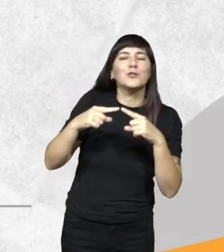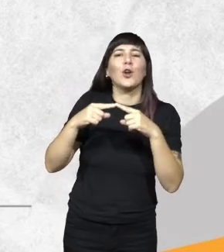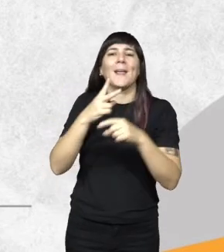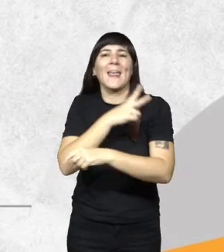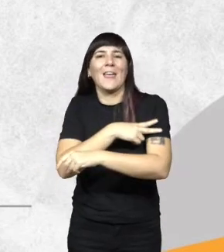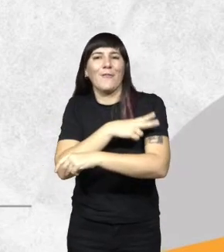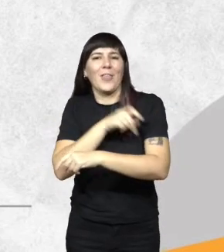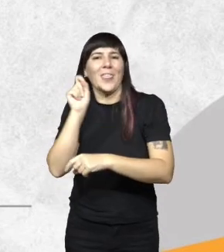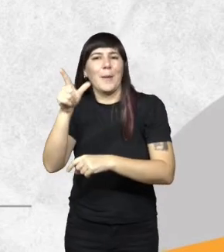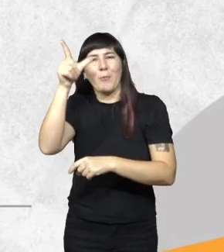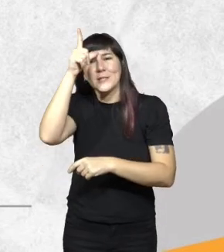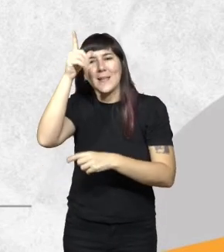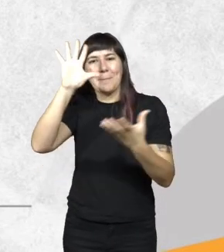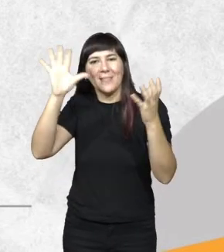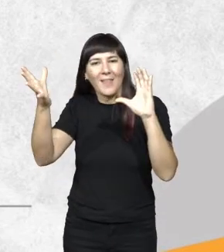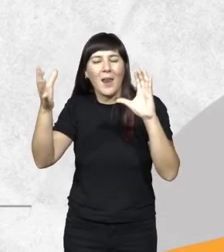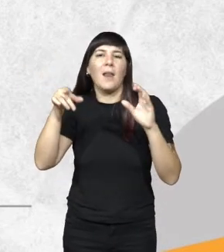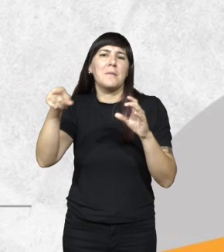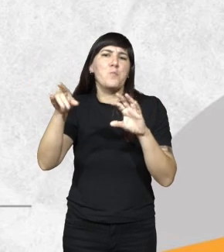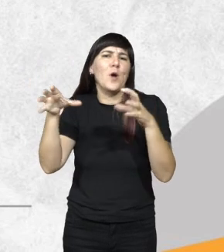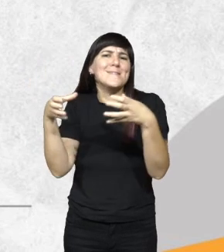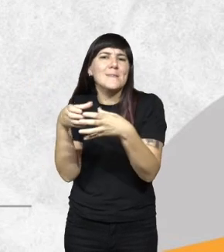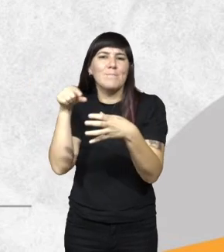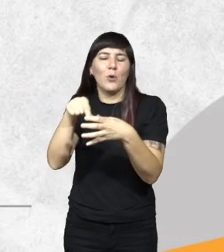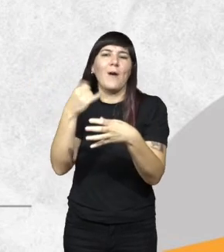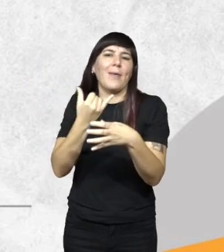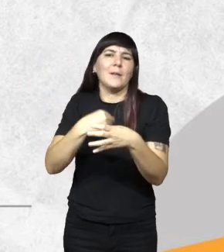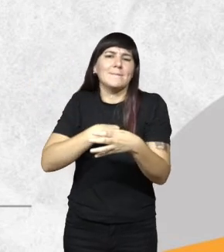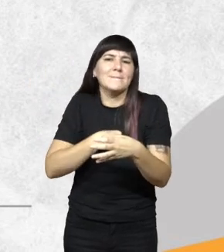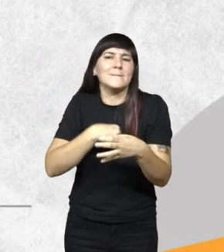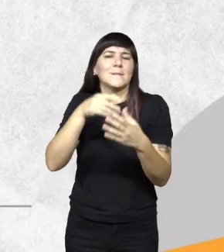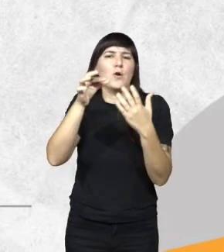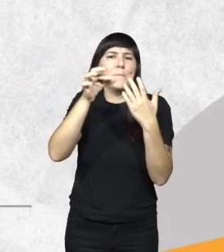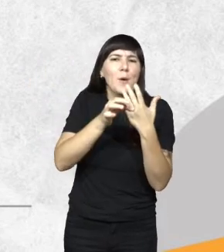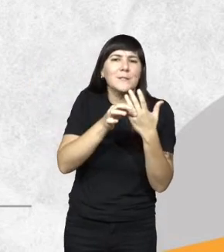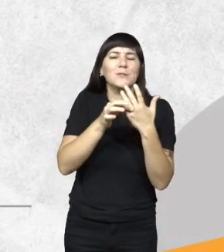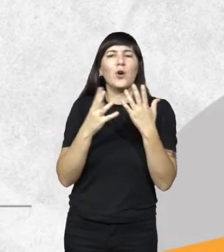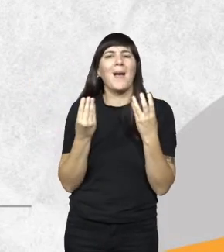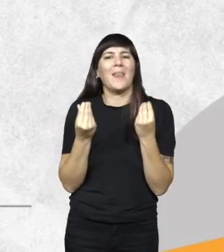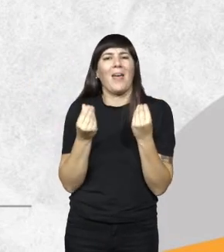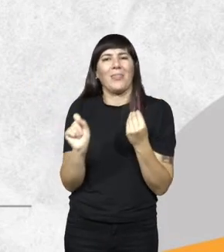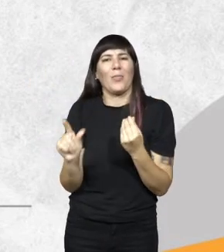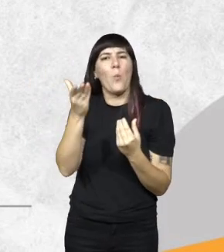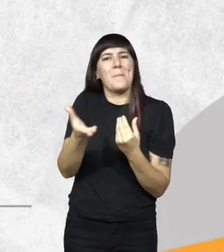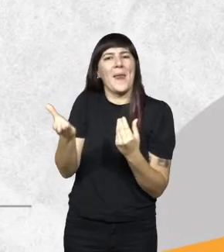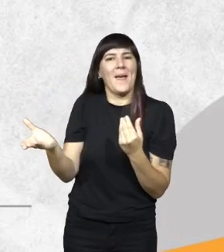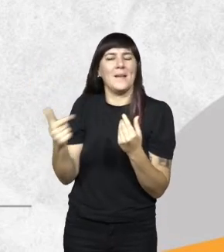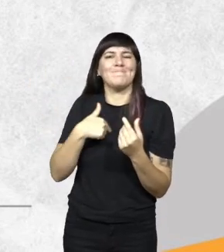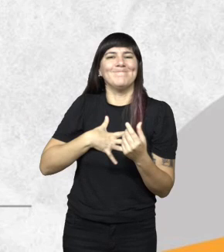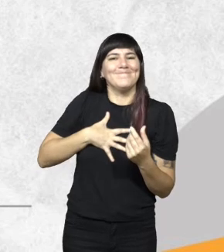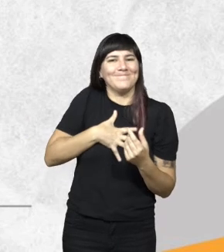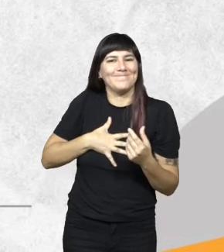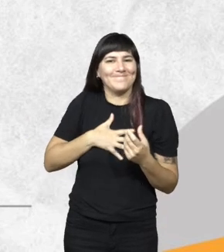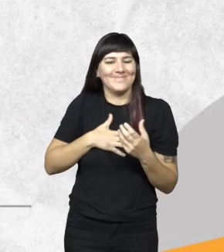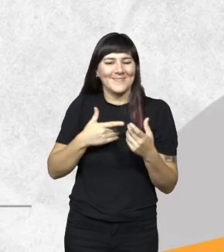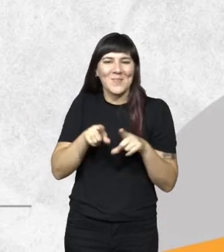ambiental a todo su equipo que con mucha vocación compromiso y calidad humana nos ha hecho sentir estos días como en